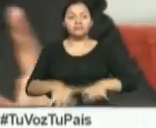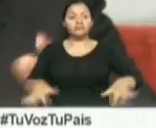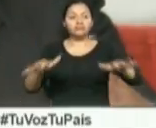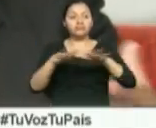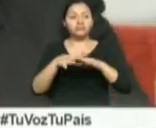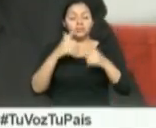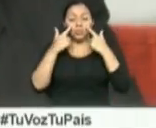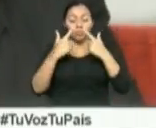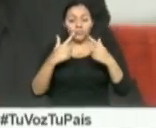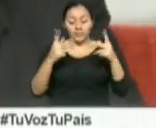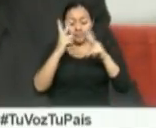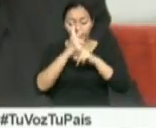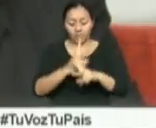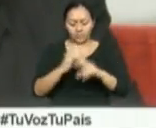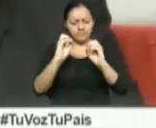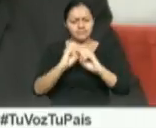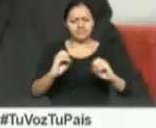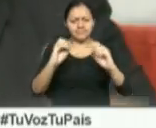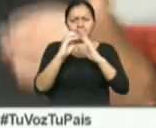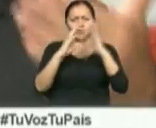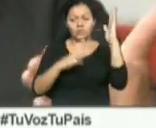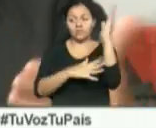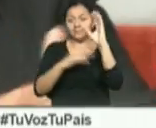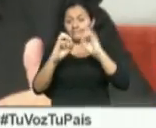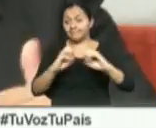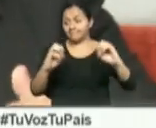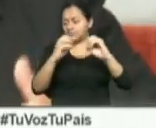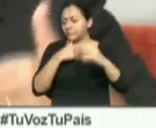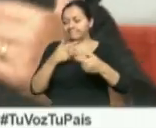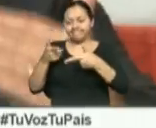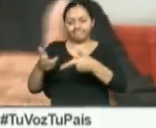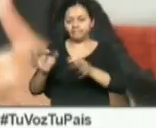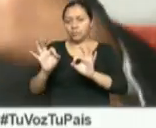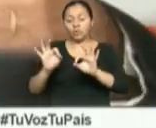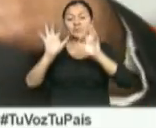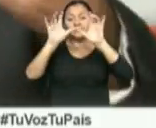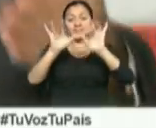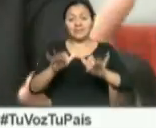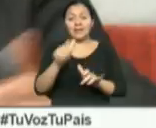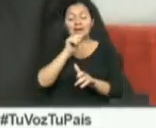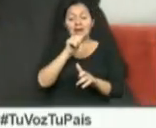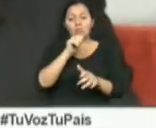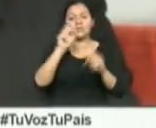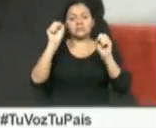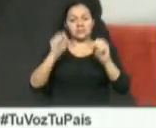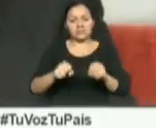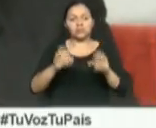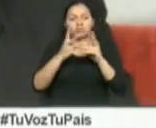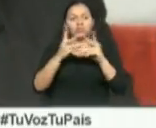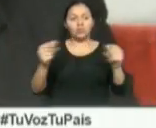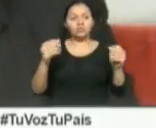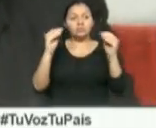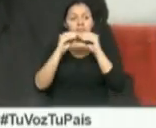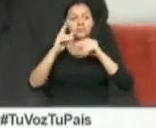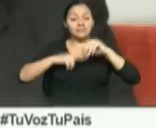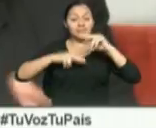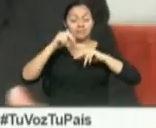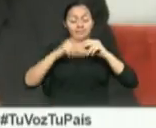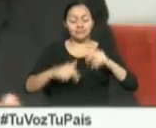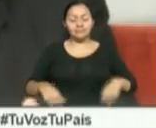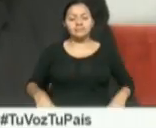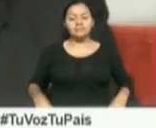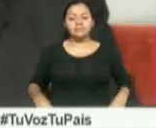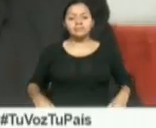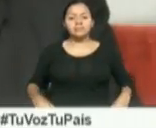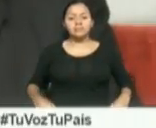superficies que no están protegidas por nuestros proyectos. Y que, obviamente, en Senagua tenemos previsto acometer y construir más proyectos multipropósito